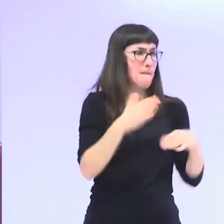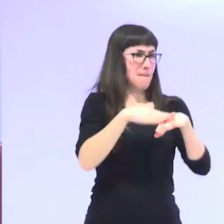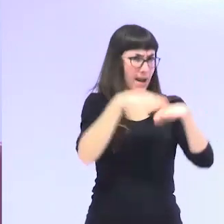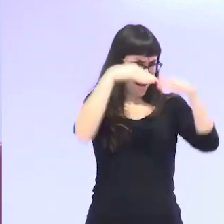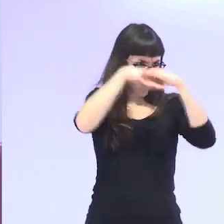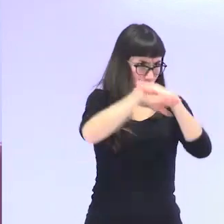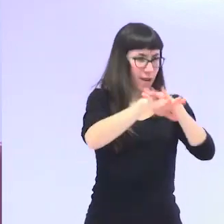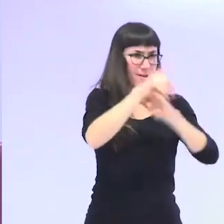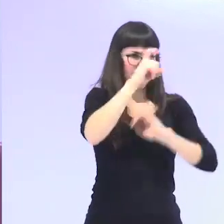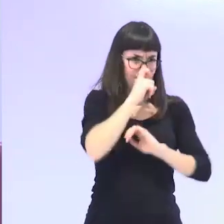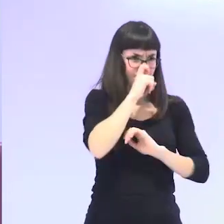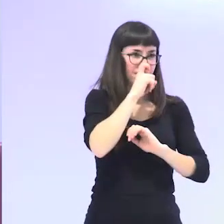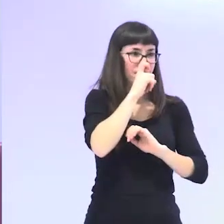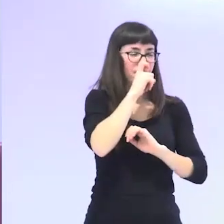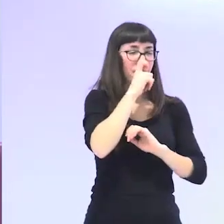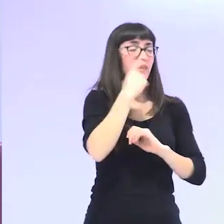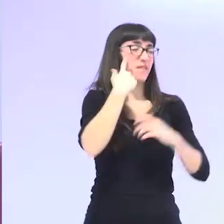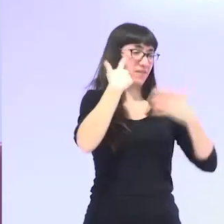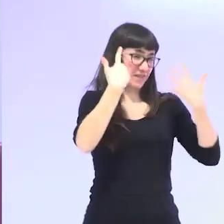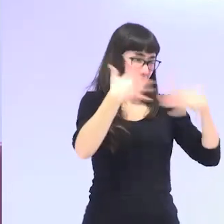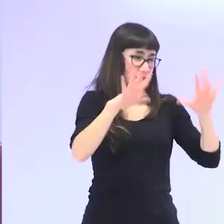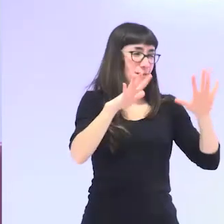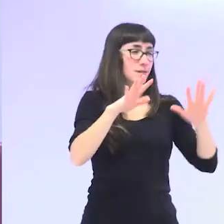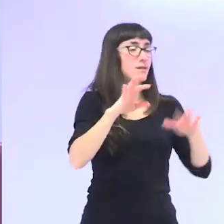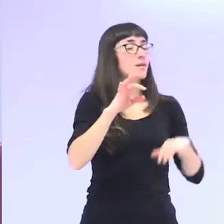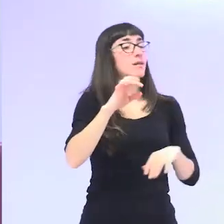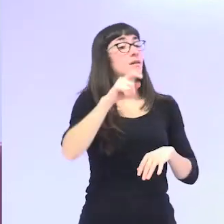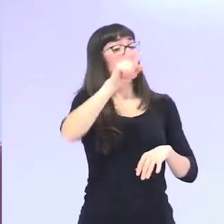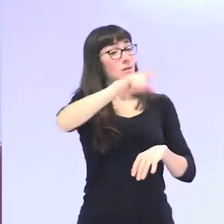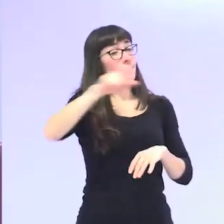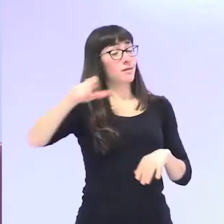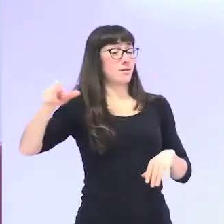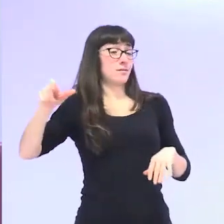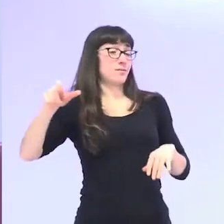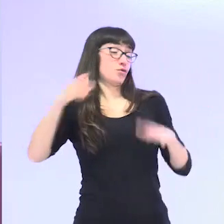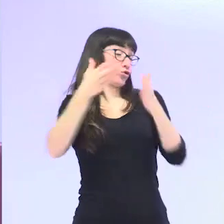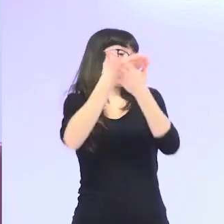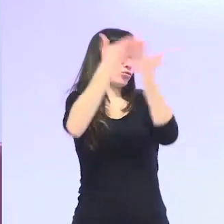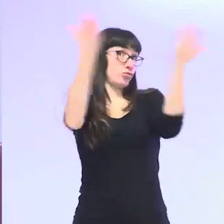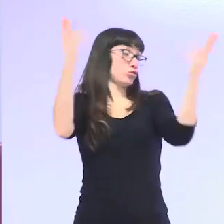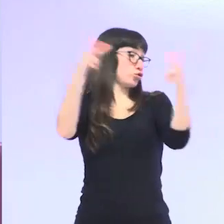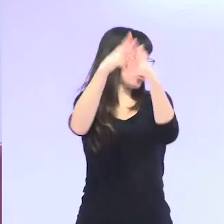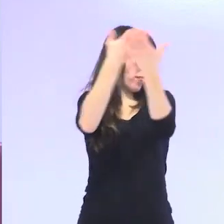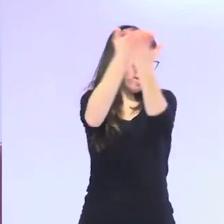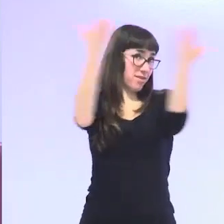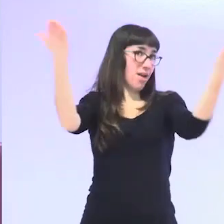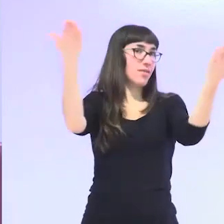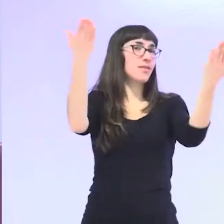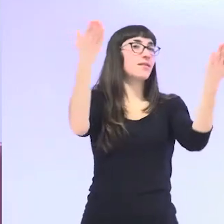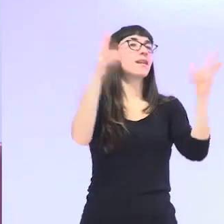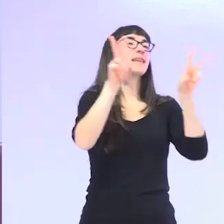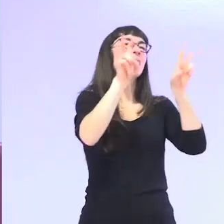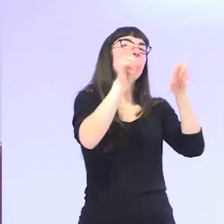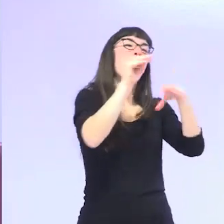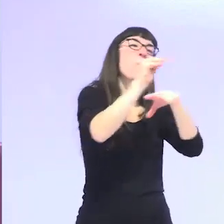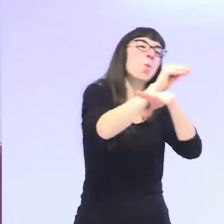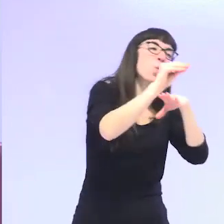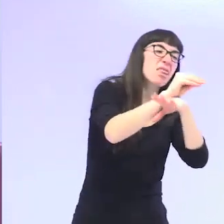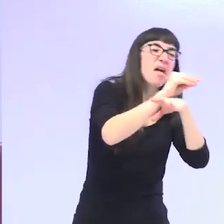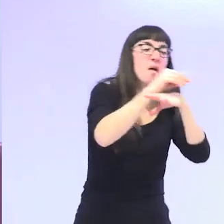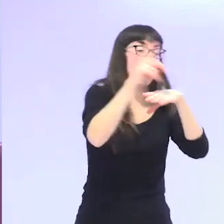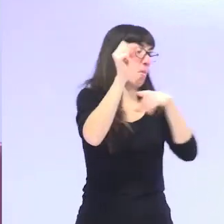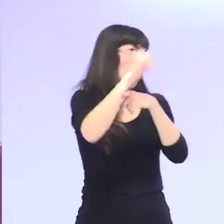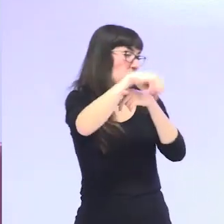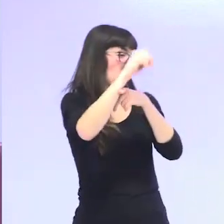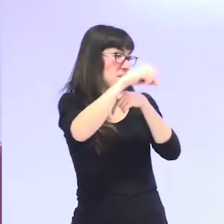si está poco valorado y poco visibilizado socialmente lo que significa cuidar todavía mucho